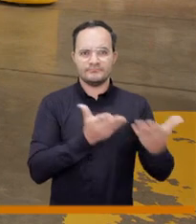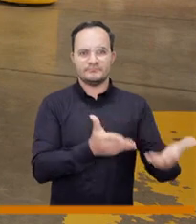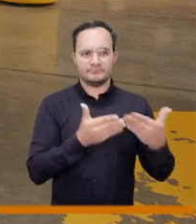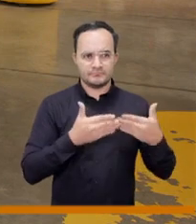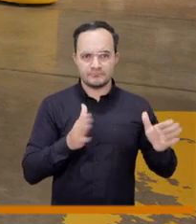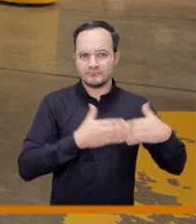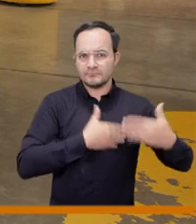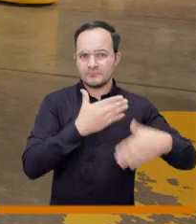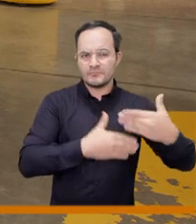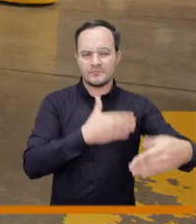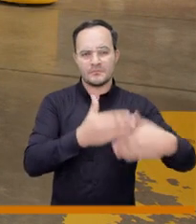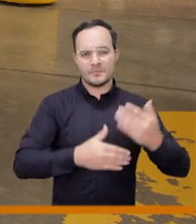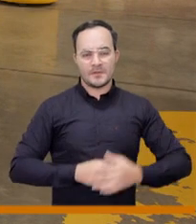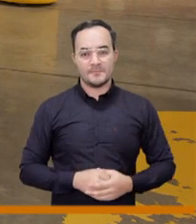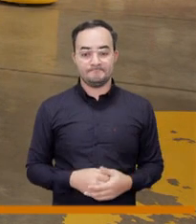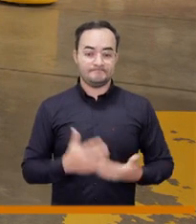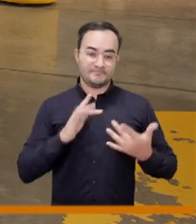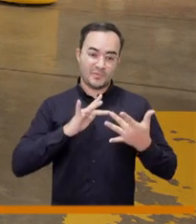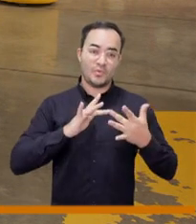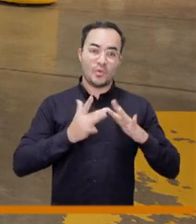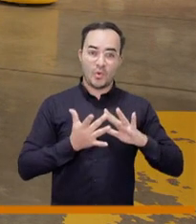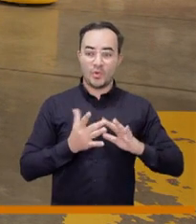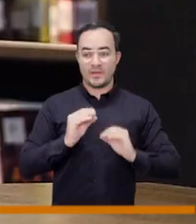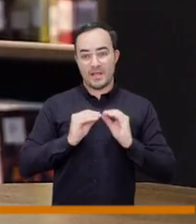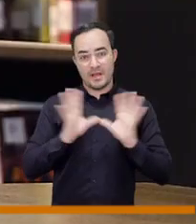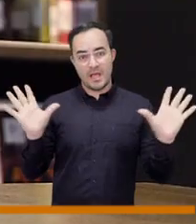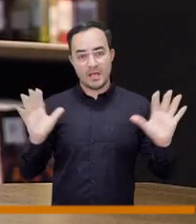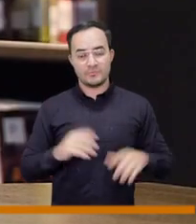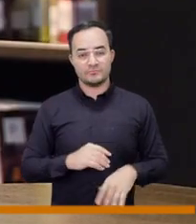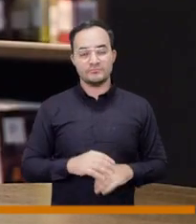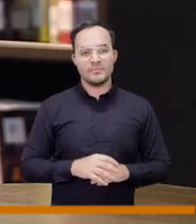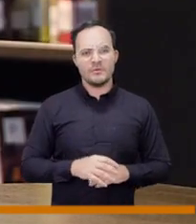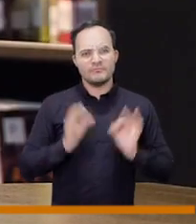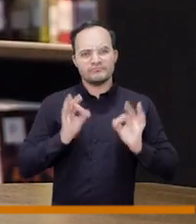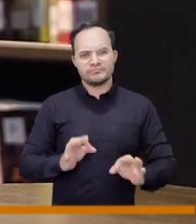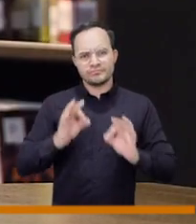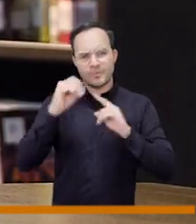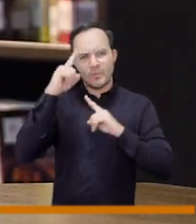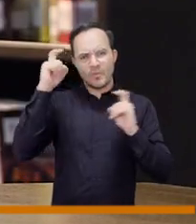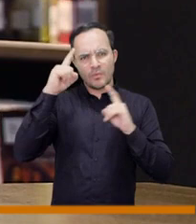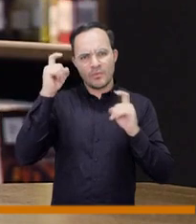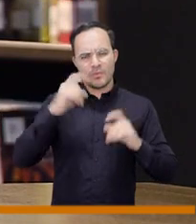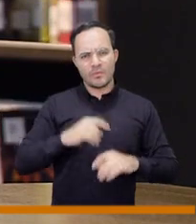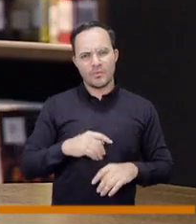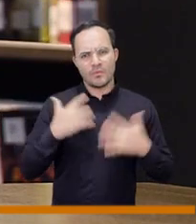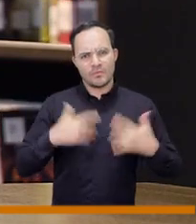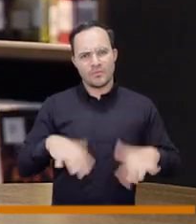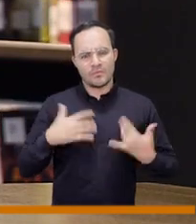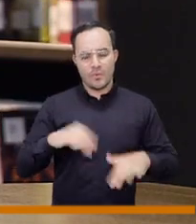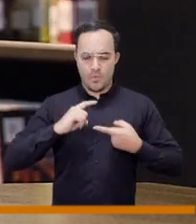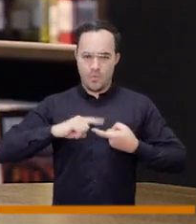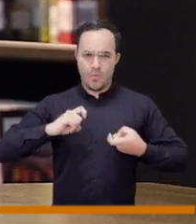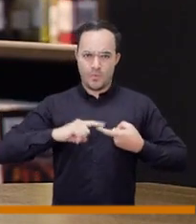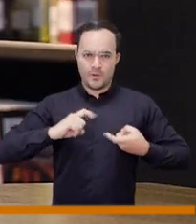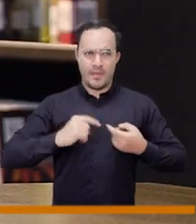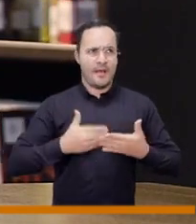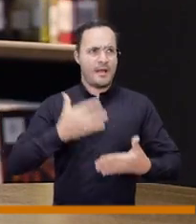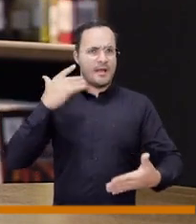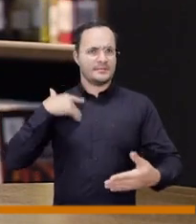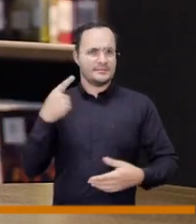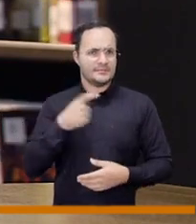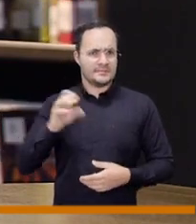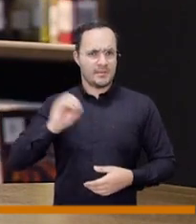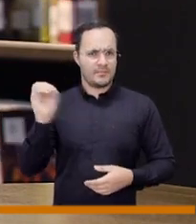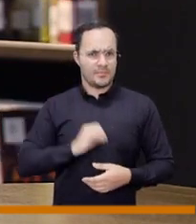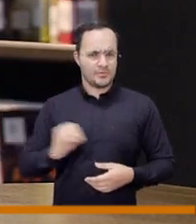en cualquier proceso de dilución esto nos duele en el alma une era una empresa exitosa